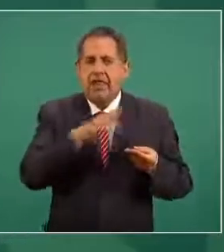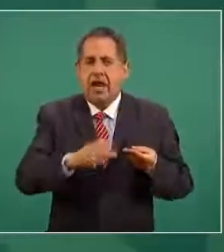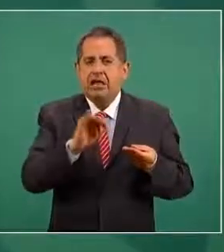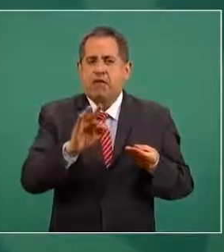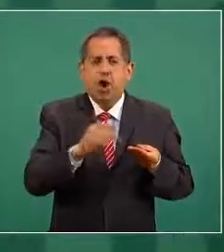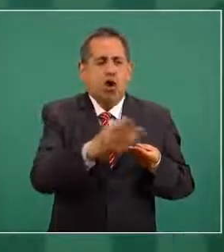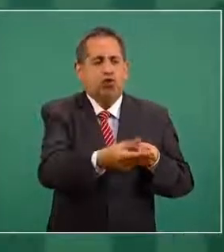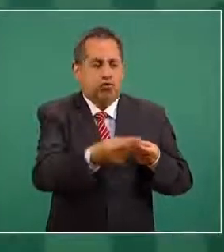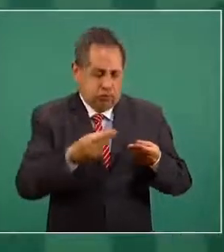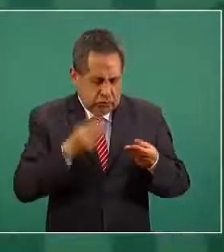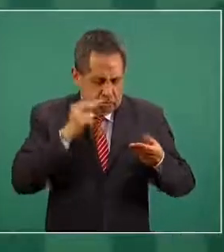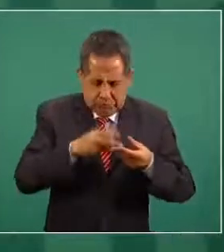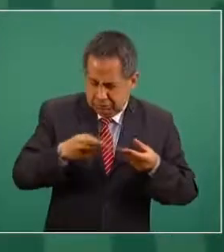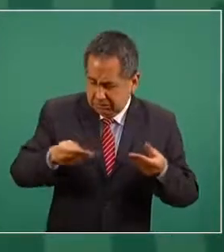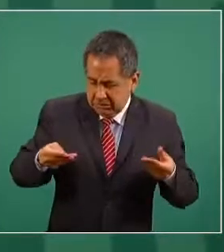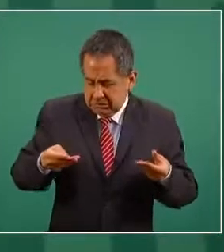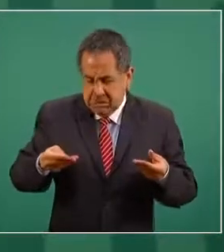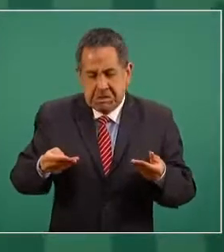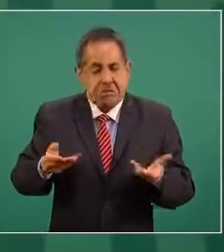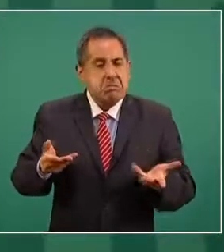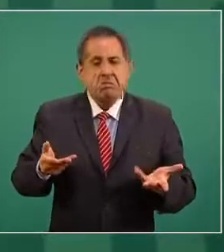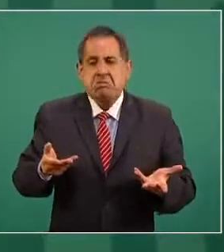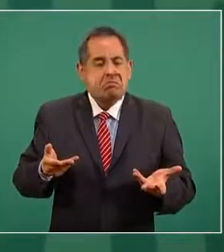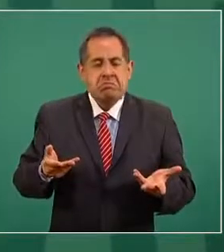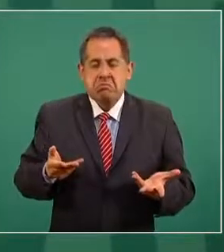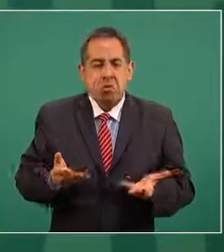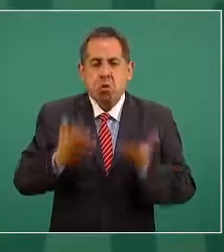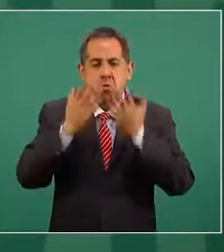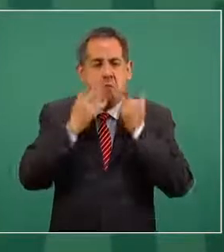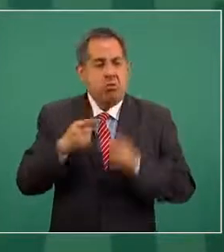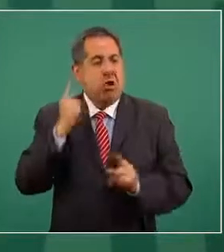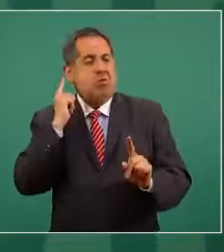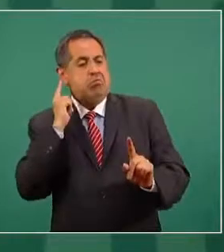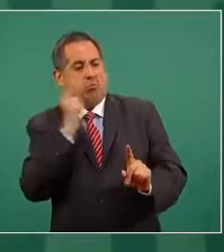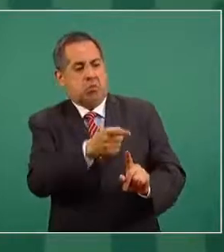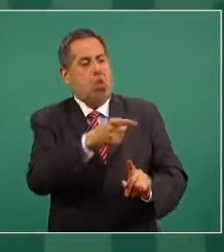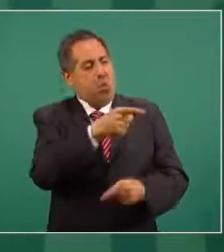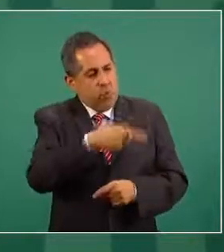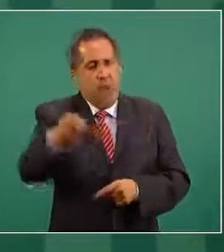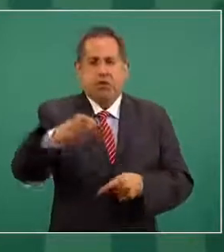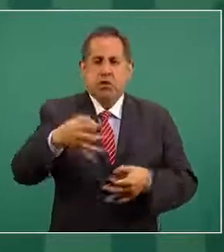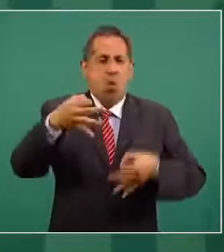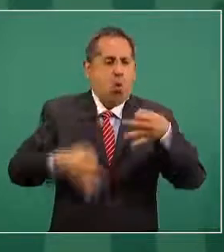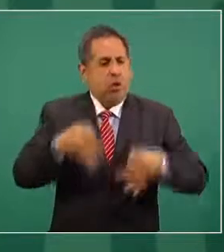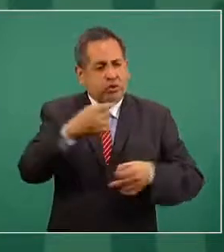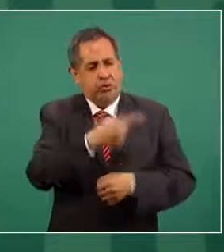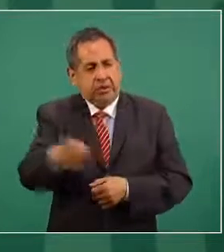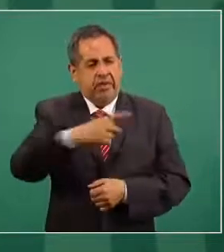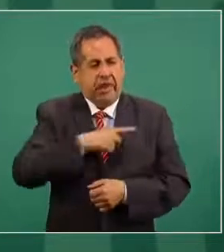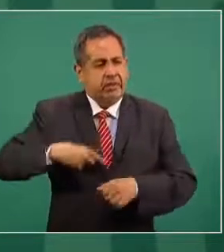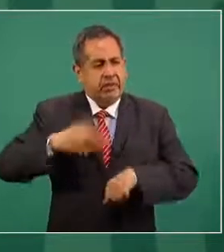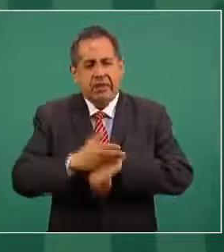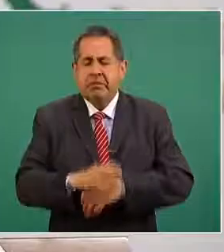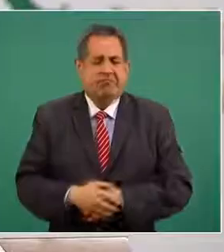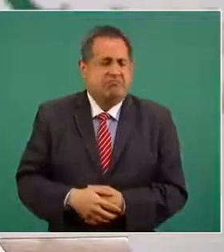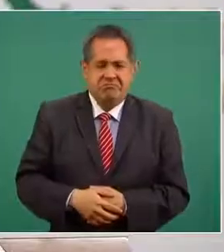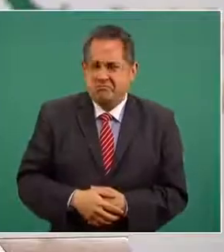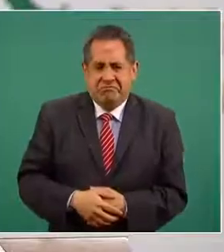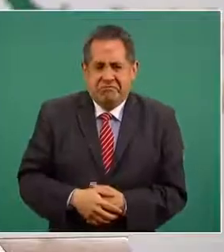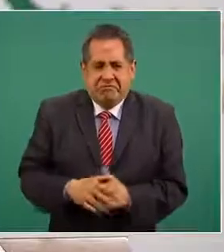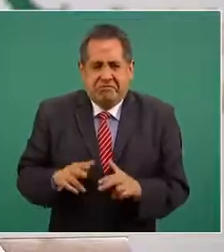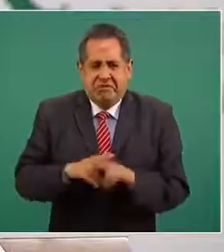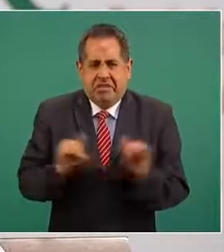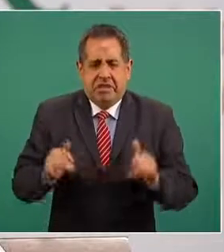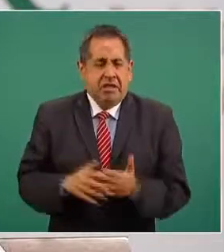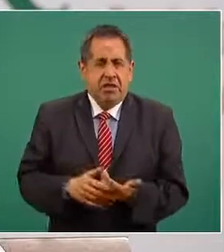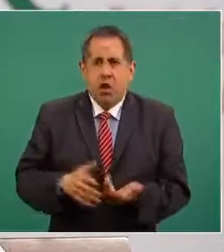proporcionó Estados Unidos, no hay manera de vincular a proceso al General de Cienfuegos. Es más, en México ni siquiera lo habrían podido